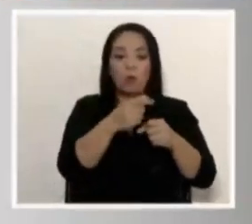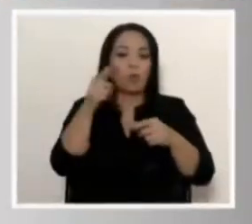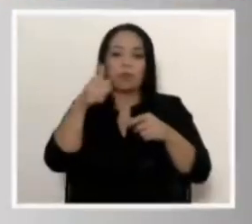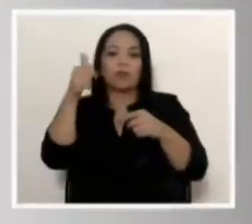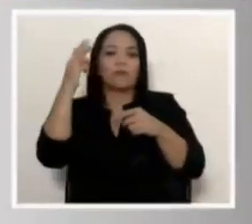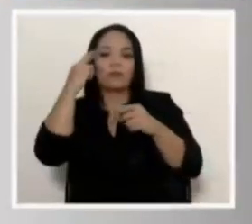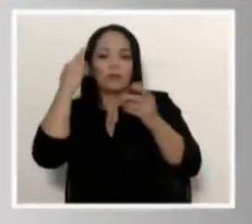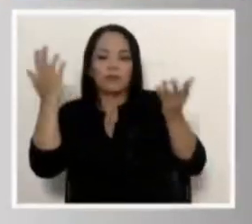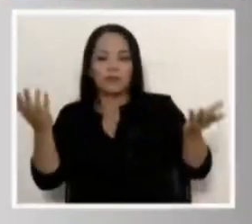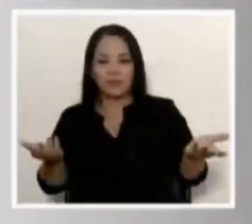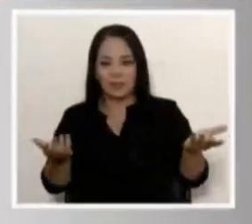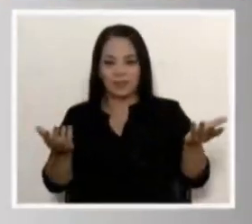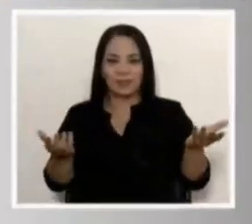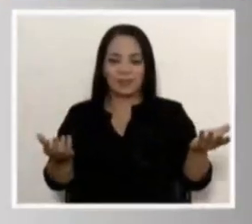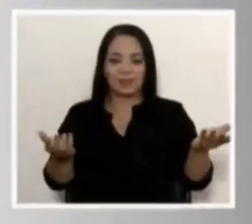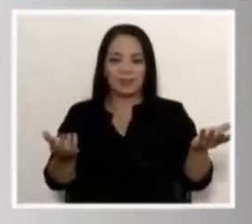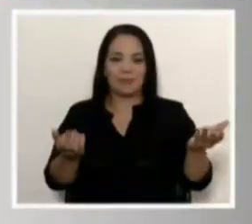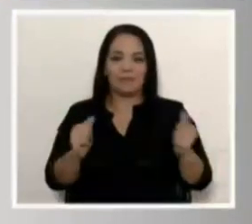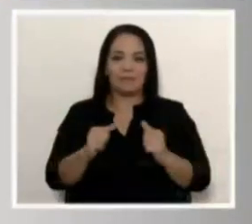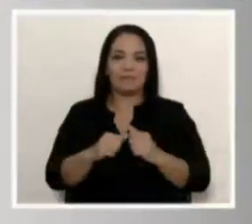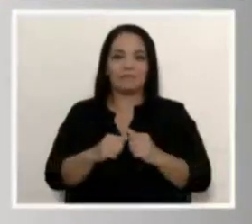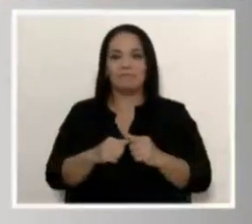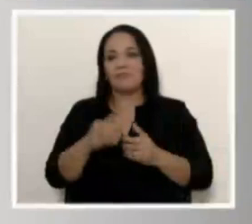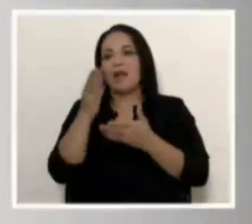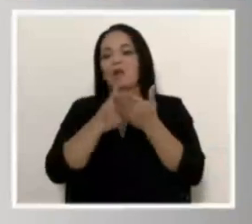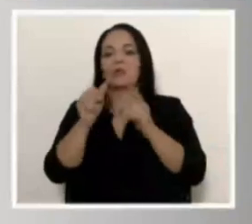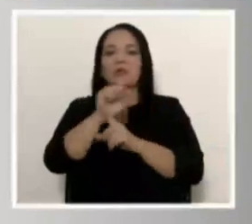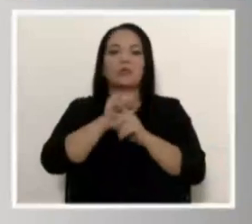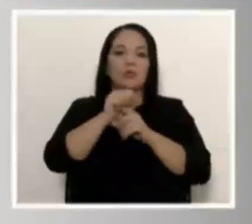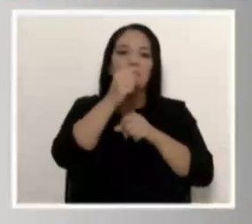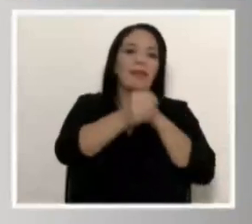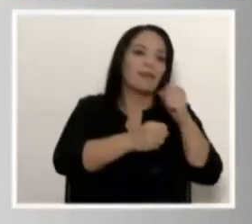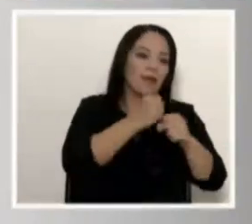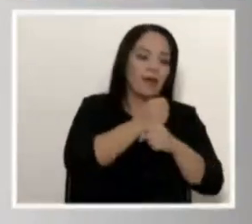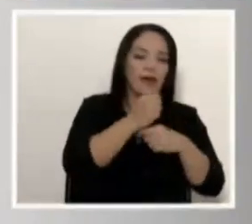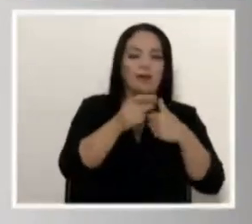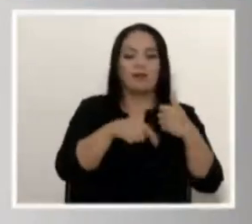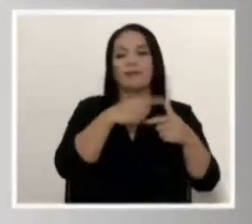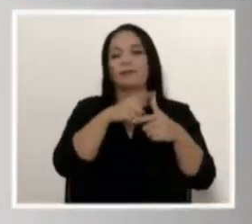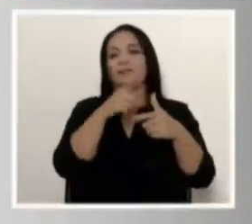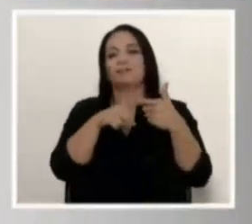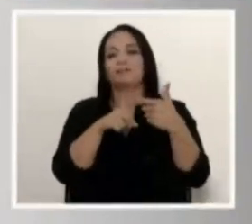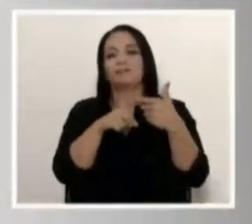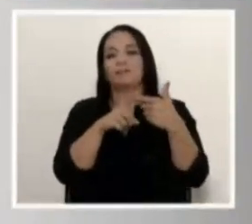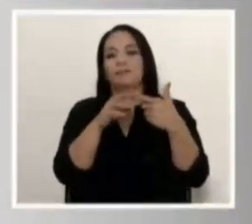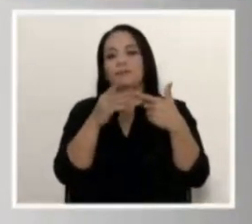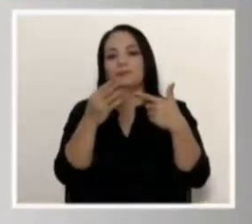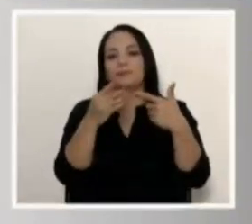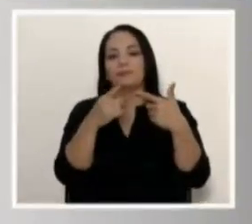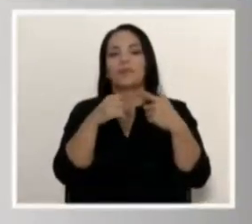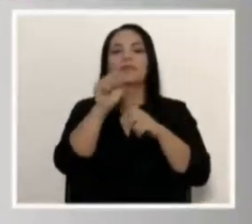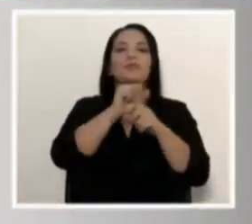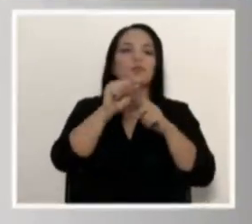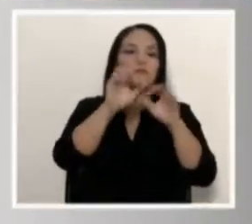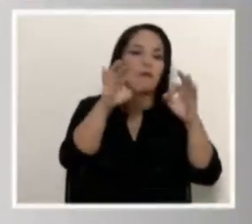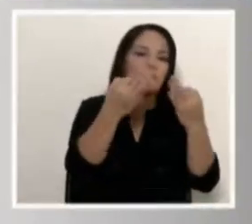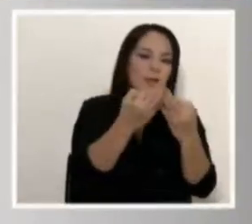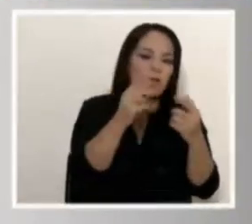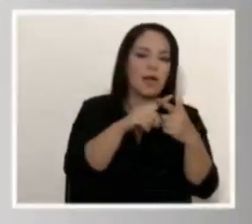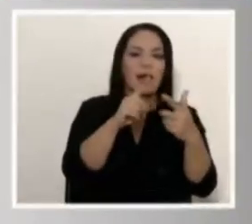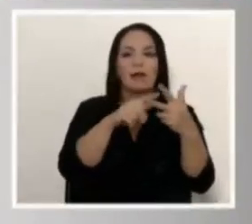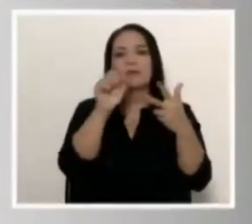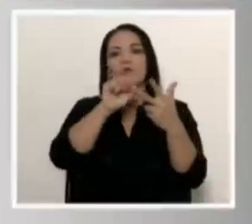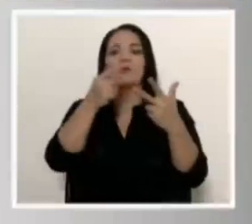trabajo por otras razones que tienen que ver con situaciones de edad, de situaciones familiares,